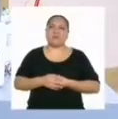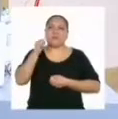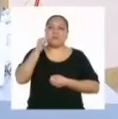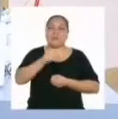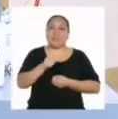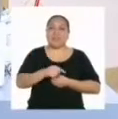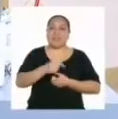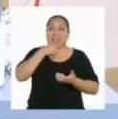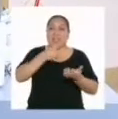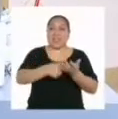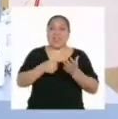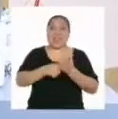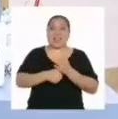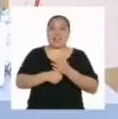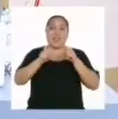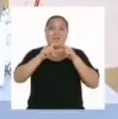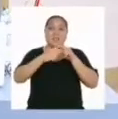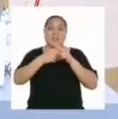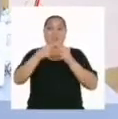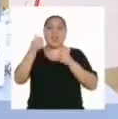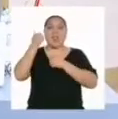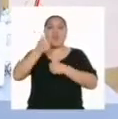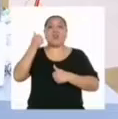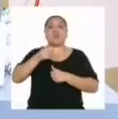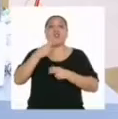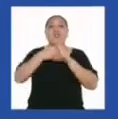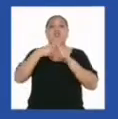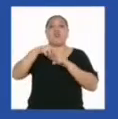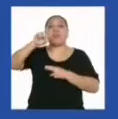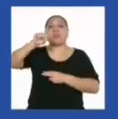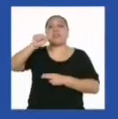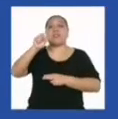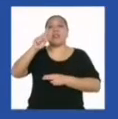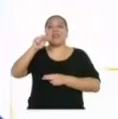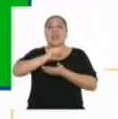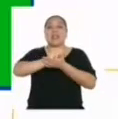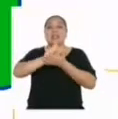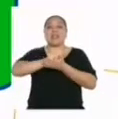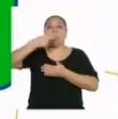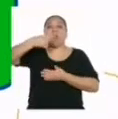Esta carta es de inicios de agosto y es de Sara, quien nos escribe desde Guaraz.